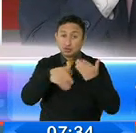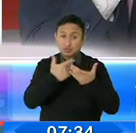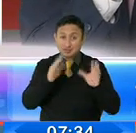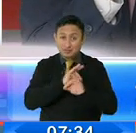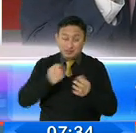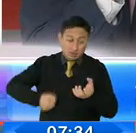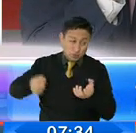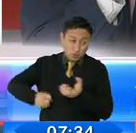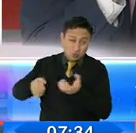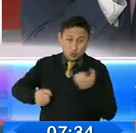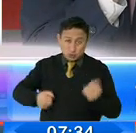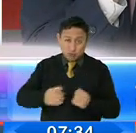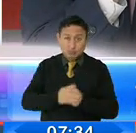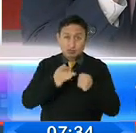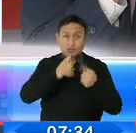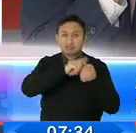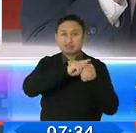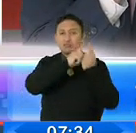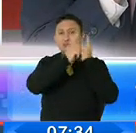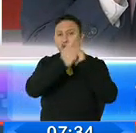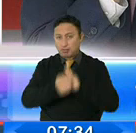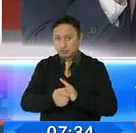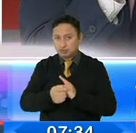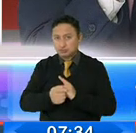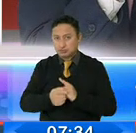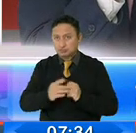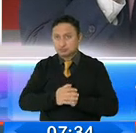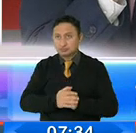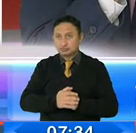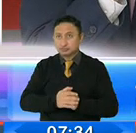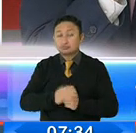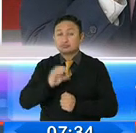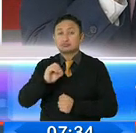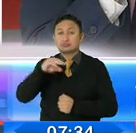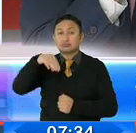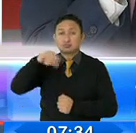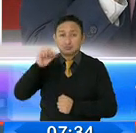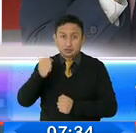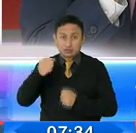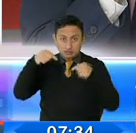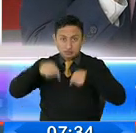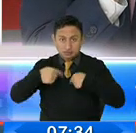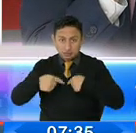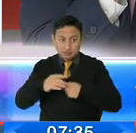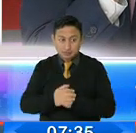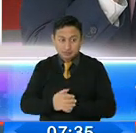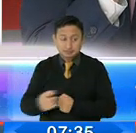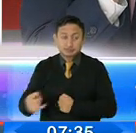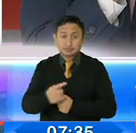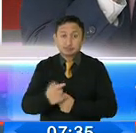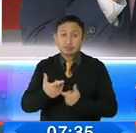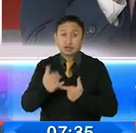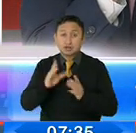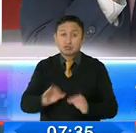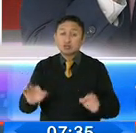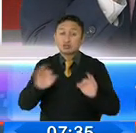ahora ha cambiado esas disposiciones de parte de la OMS y la desinfección no es